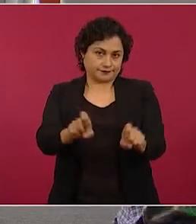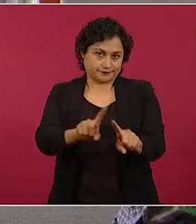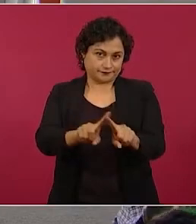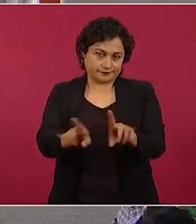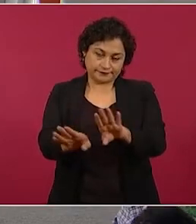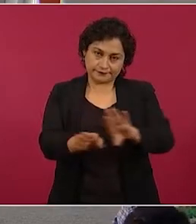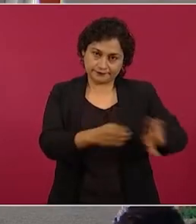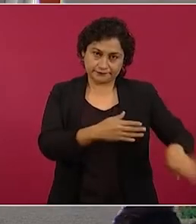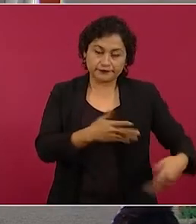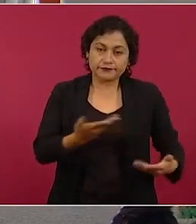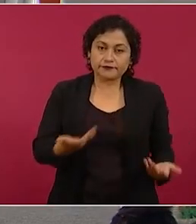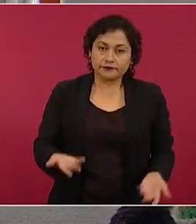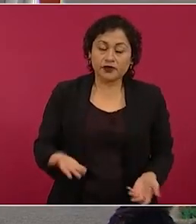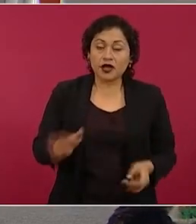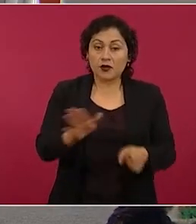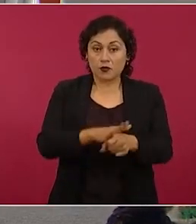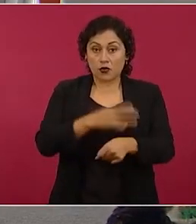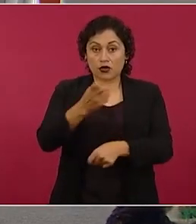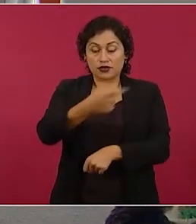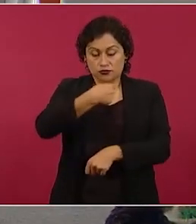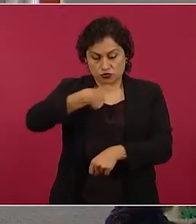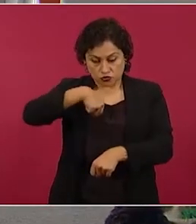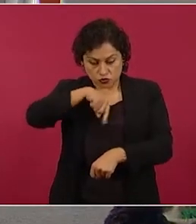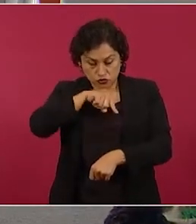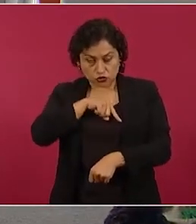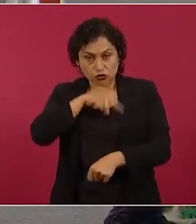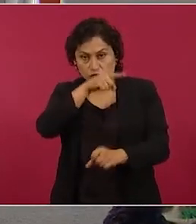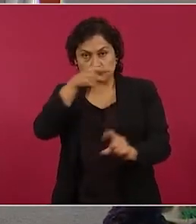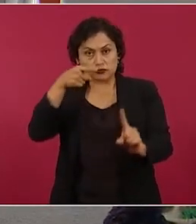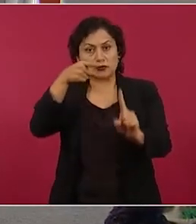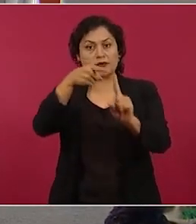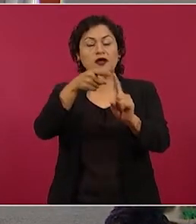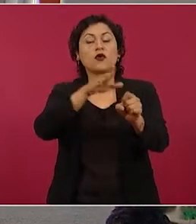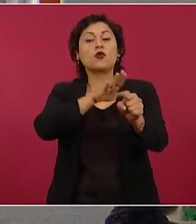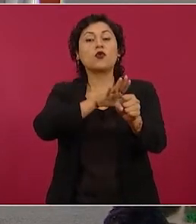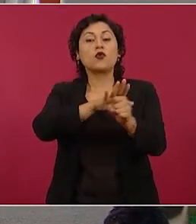Entonces, ¿qué queremos? Que el que llega aquí,